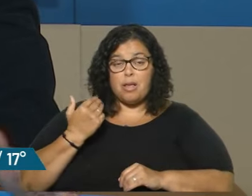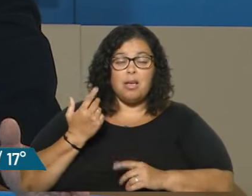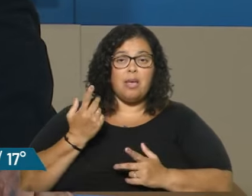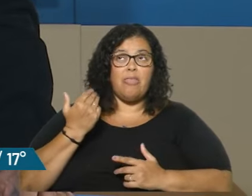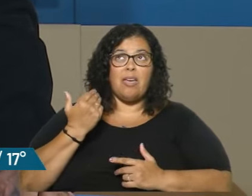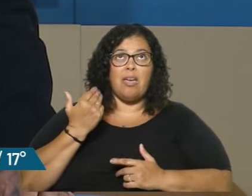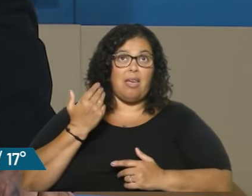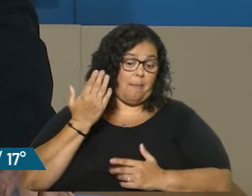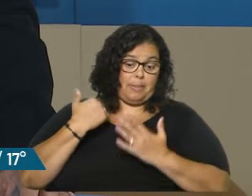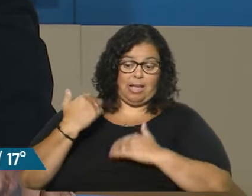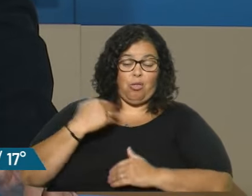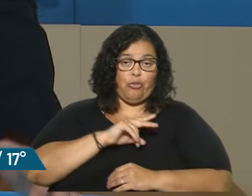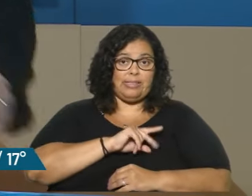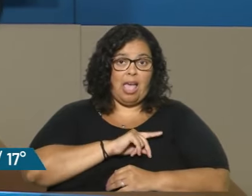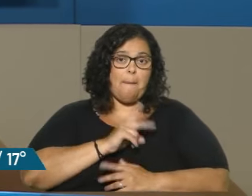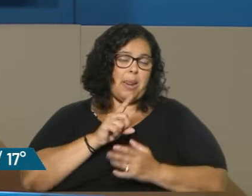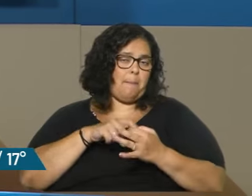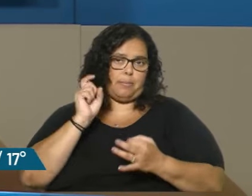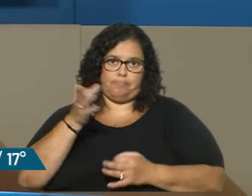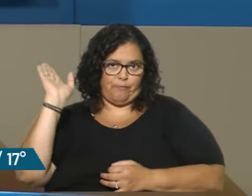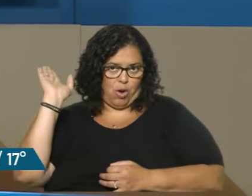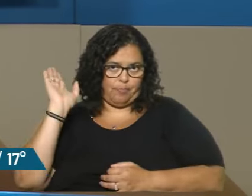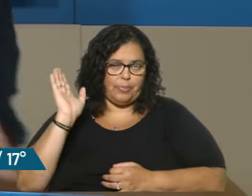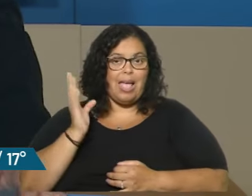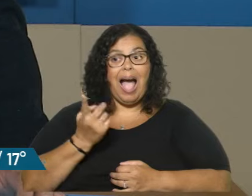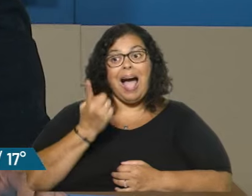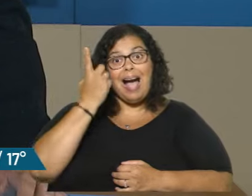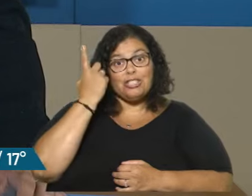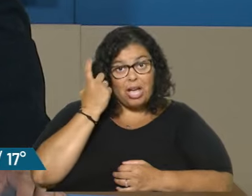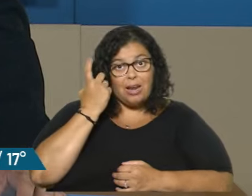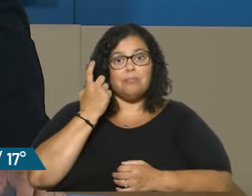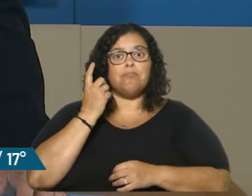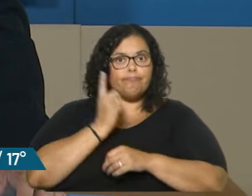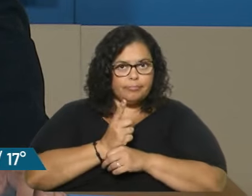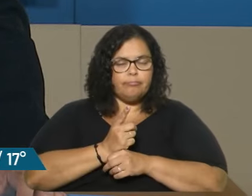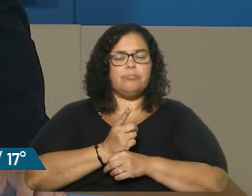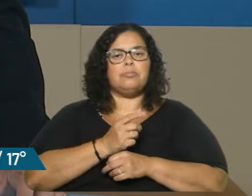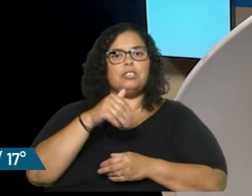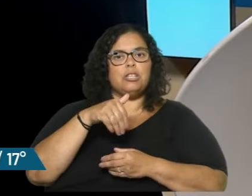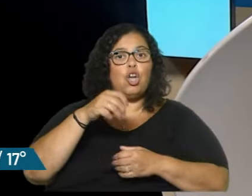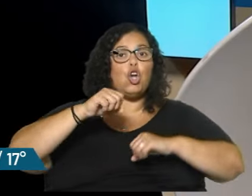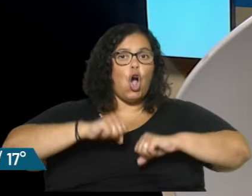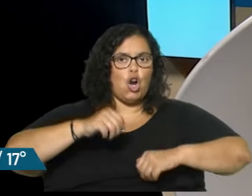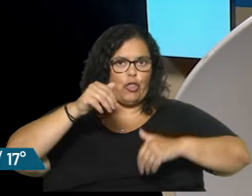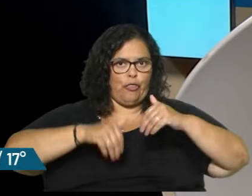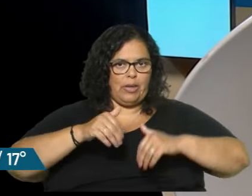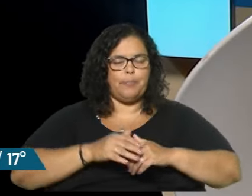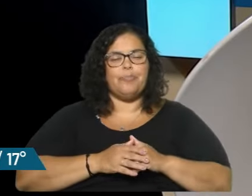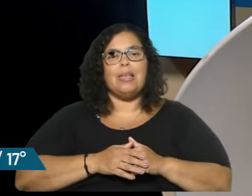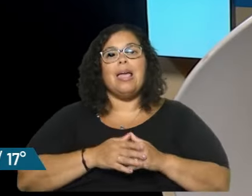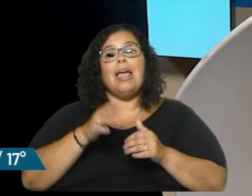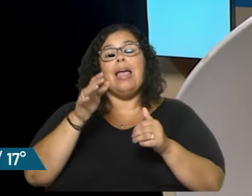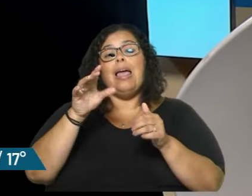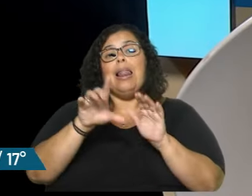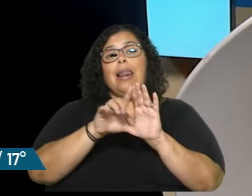2000... Ahora, 2023, y ahora, recién ayer, tuvimos la resolución de la Corte. Me quedan 10 segundos. ¿La ley de paridad no